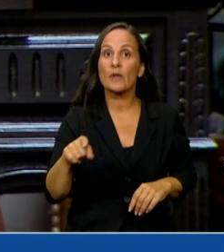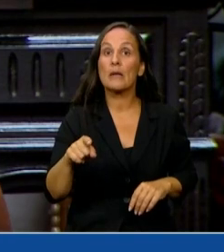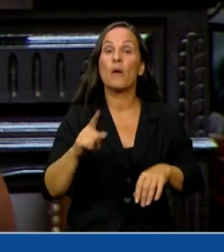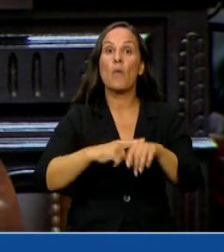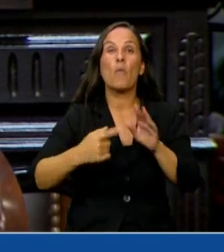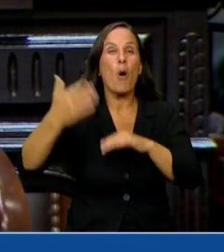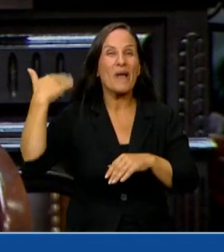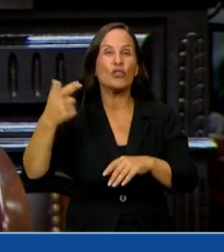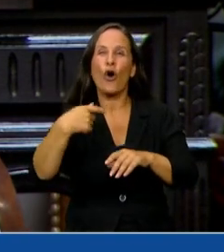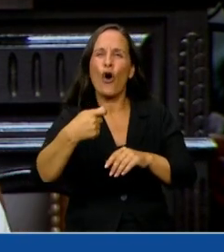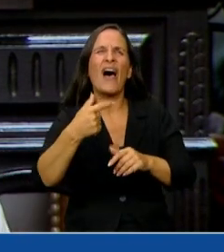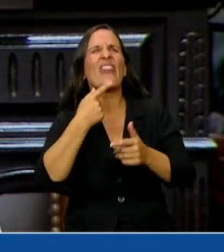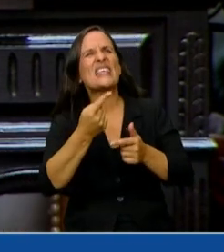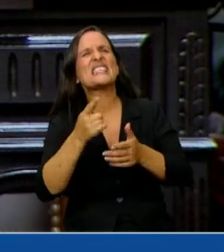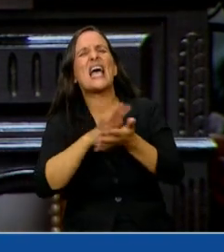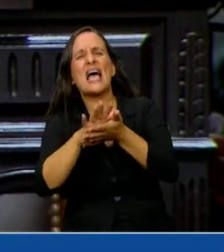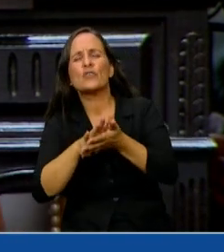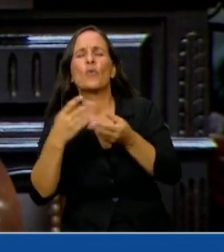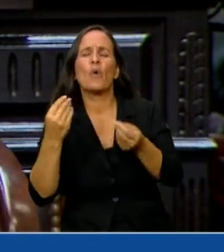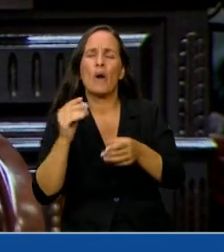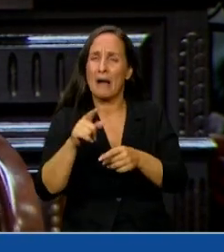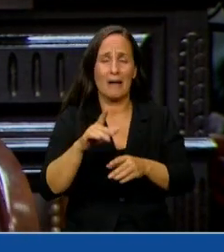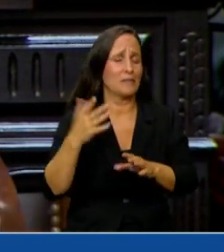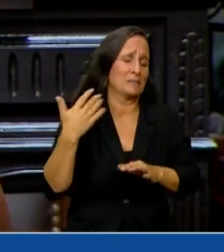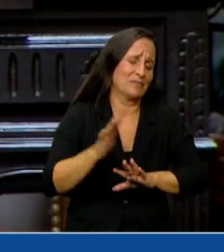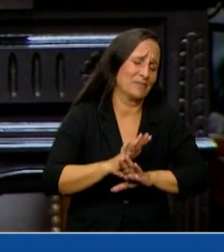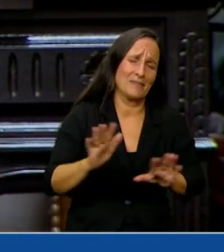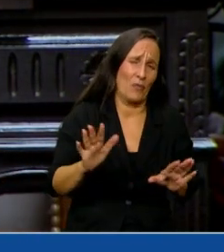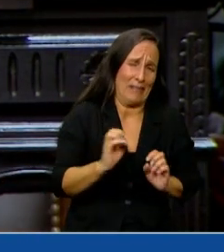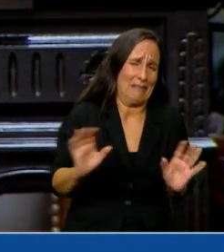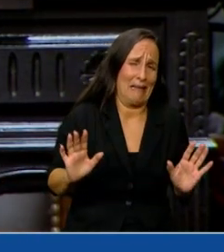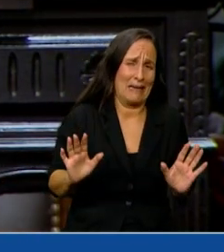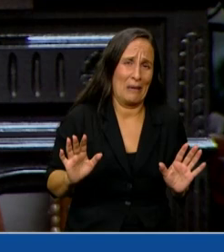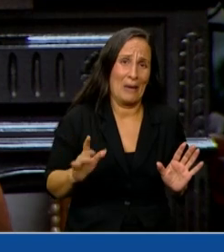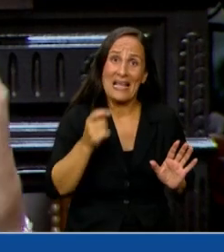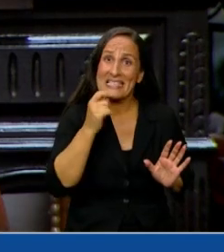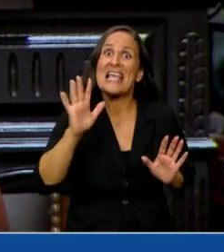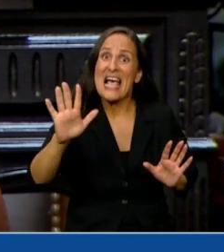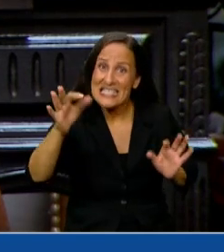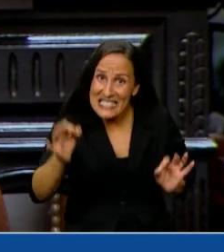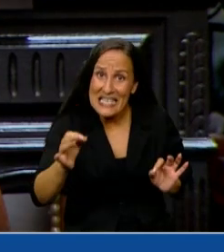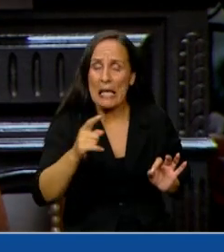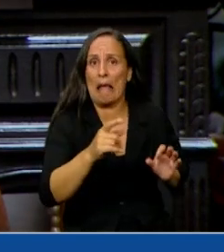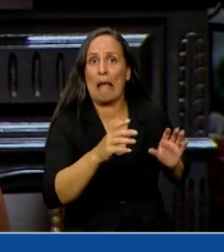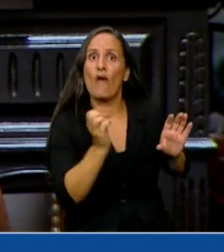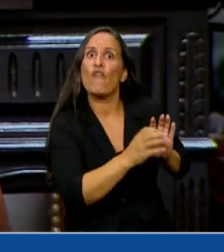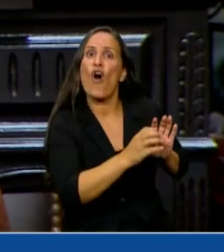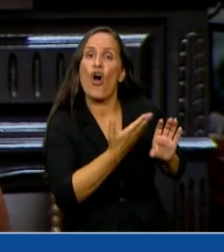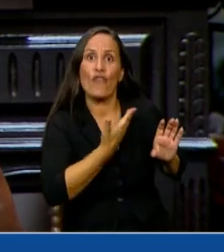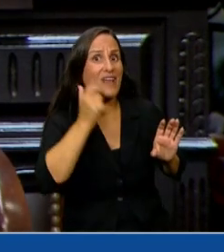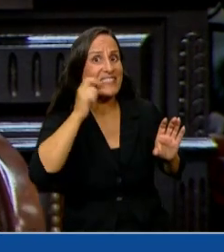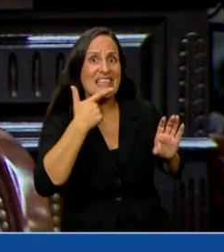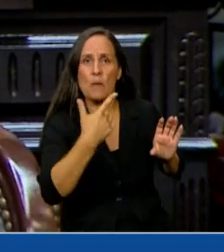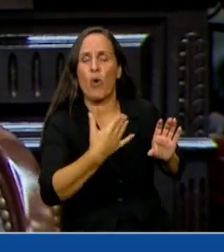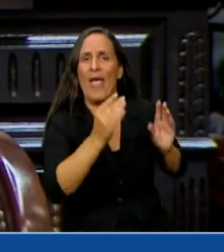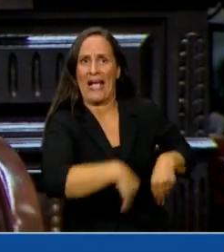que de reparación no tuvo nada de histórica, muy triste. Podía hacer quebrar el Fondo de Garantía de Sustentabilidad. Entonces uno dice, ¿fue un error?